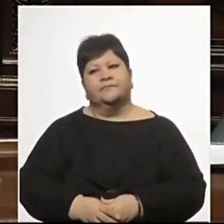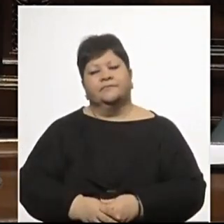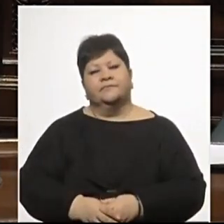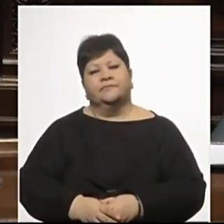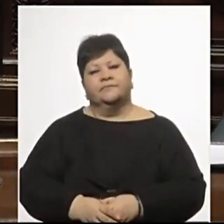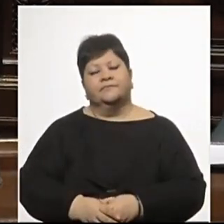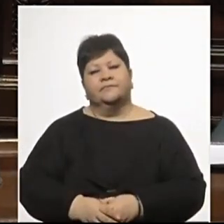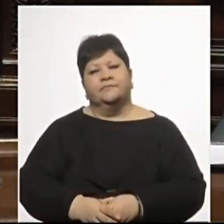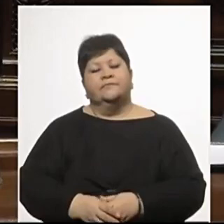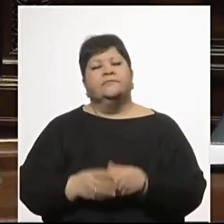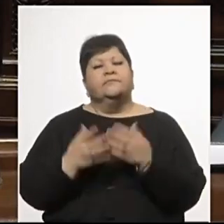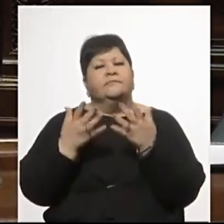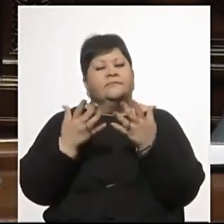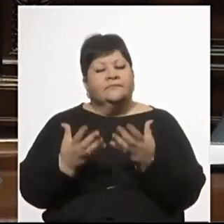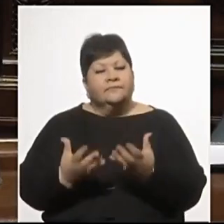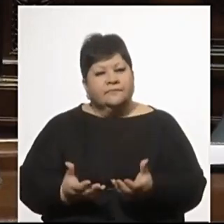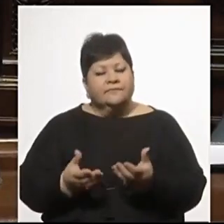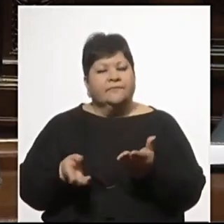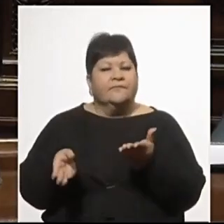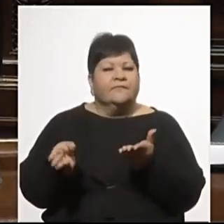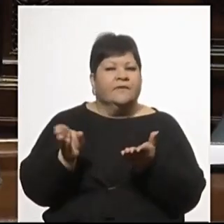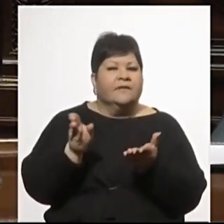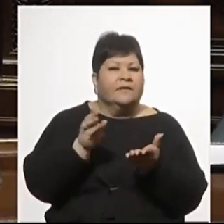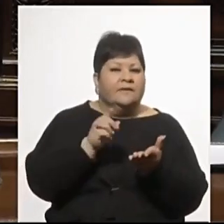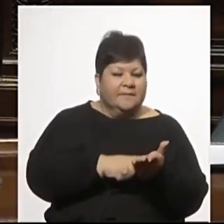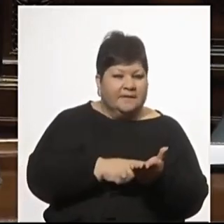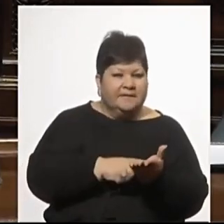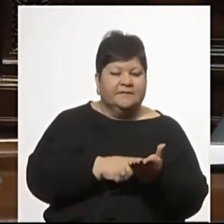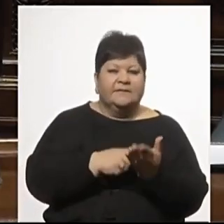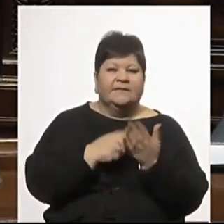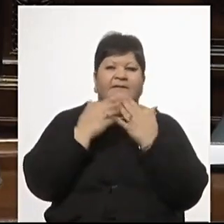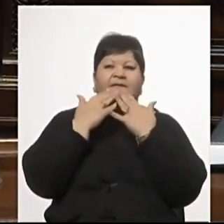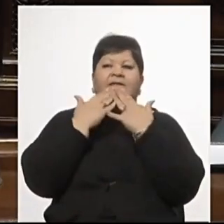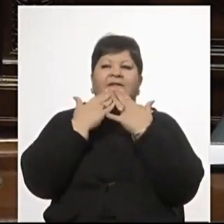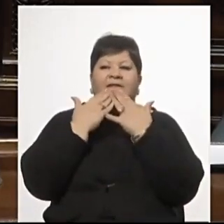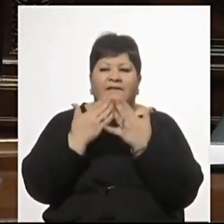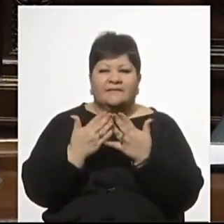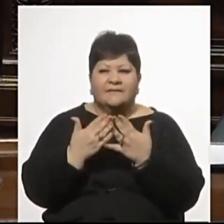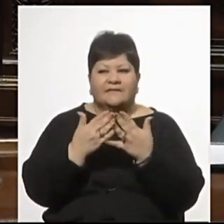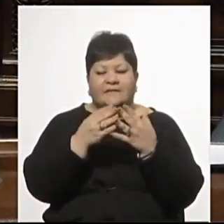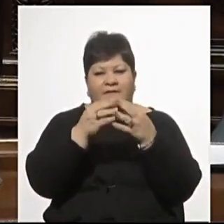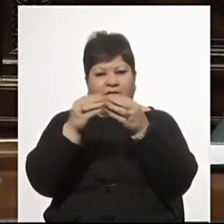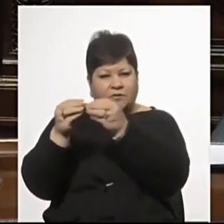Quiero además agradecer a los colegas,